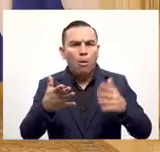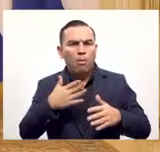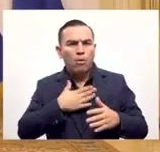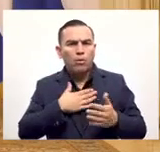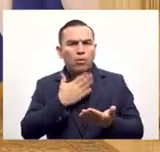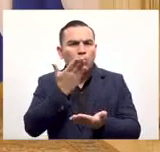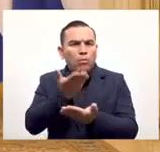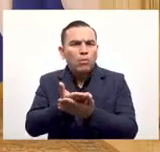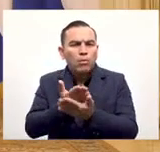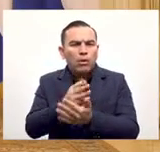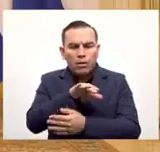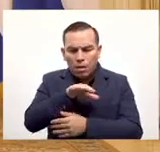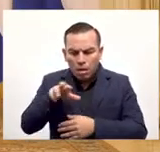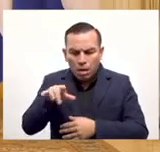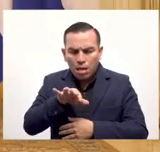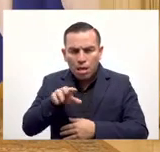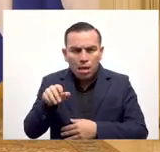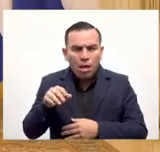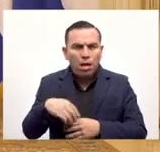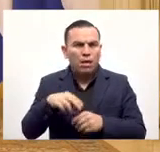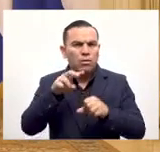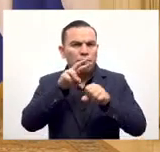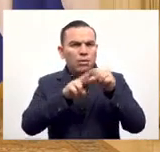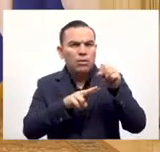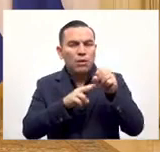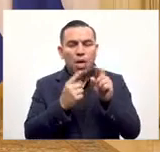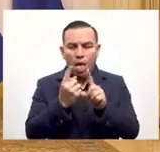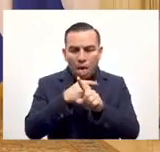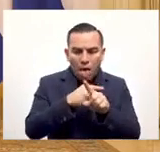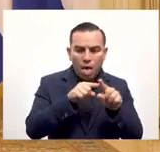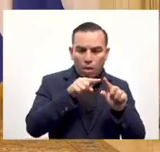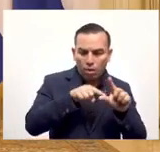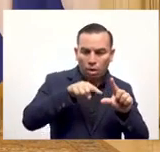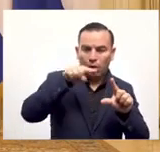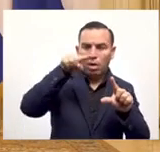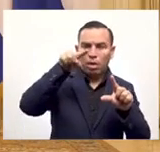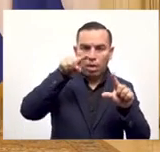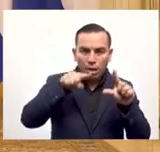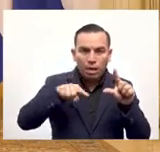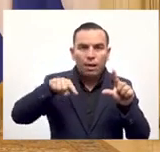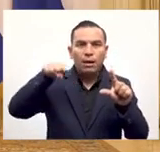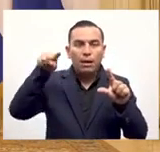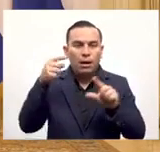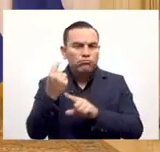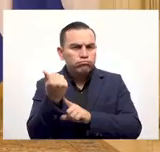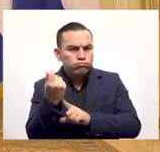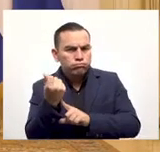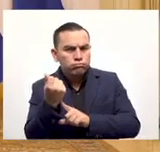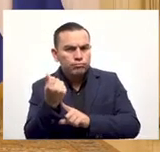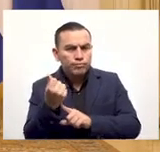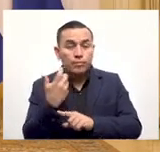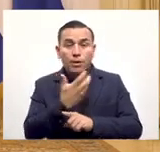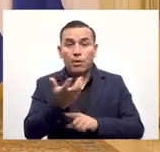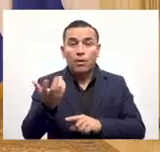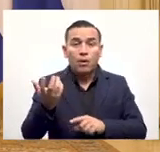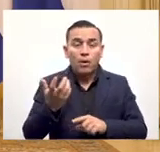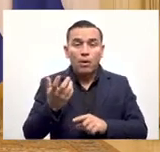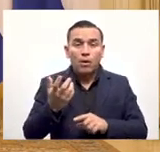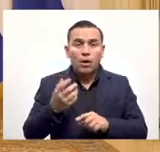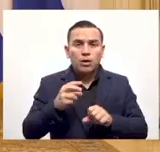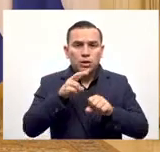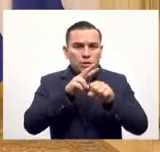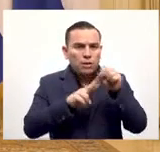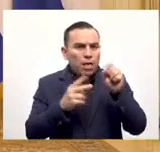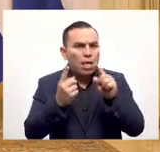puedo poner el Bitcoin en mi contabilidad? Si hay fluctuaciones, el valor respecto al